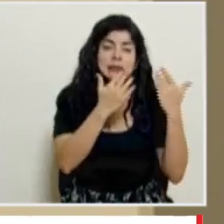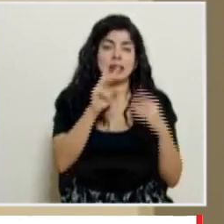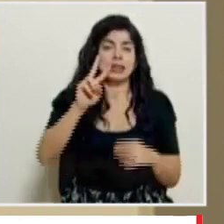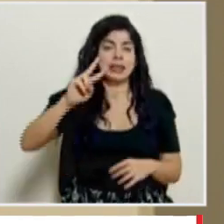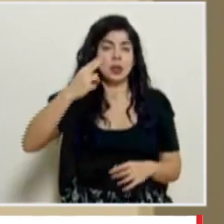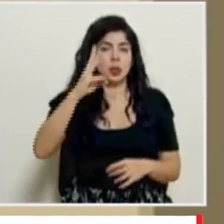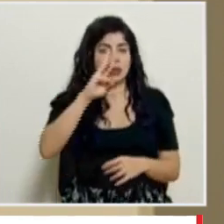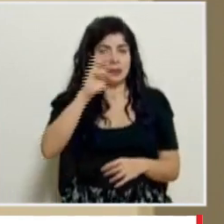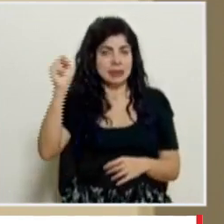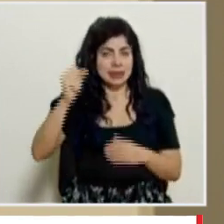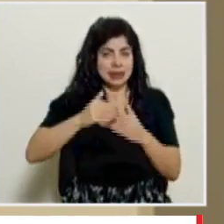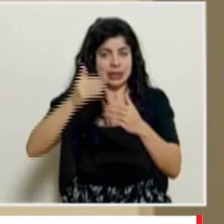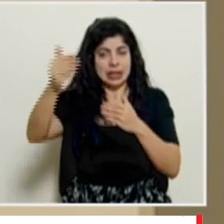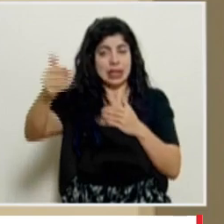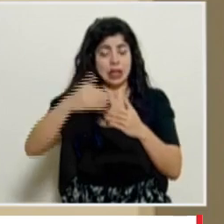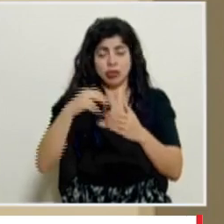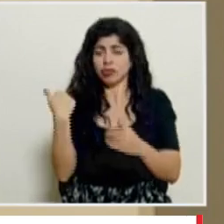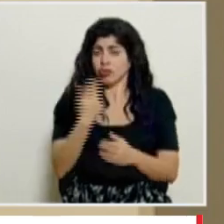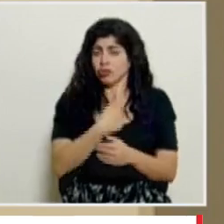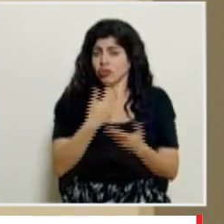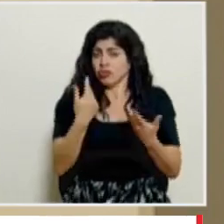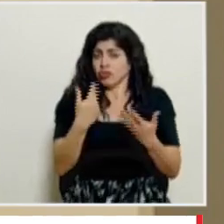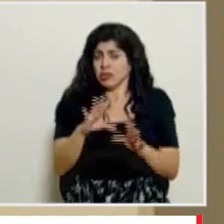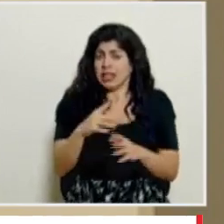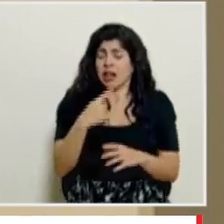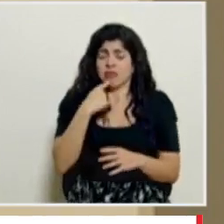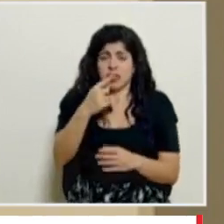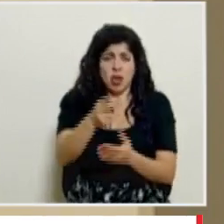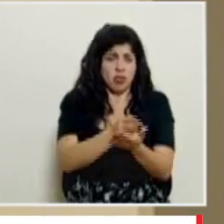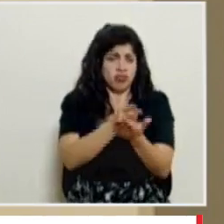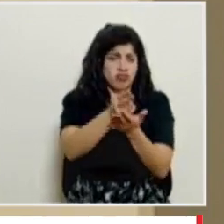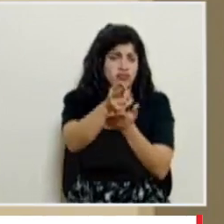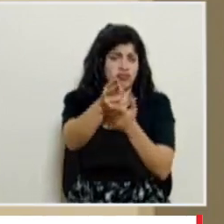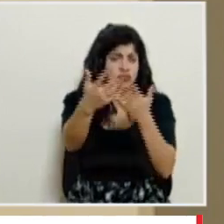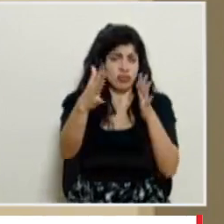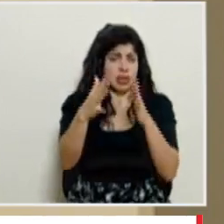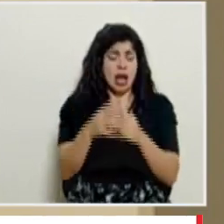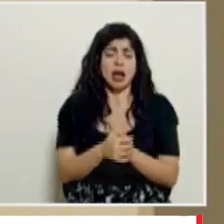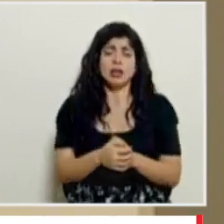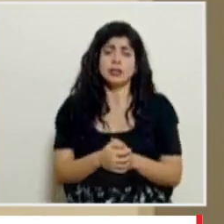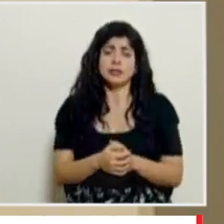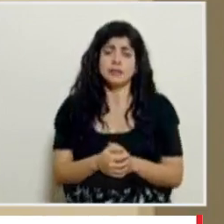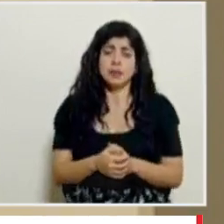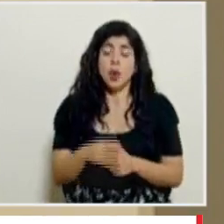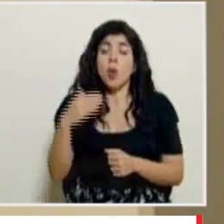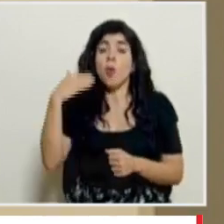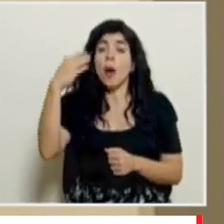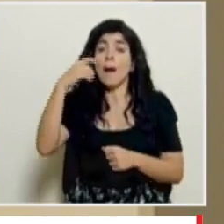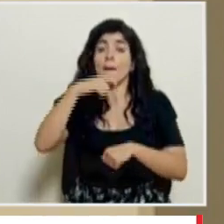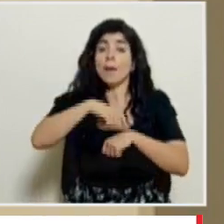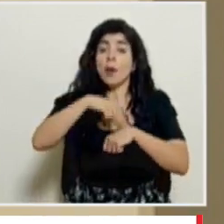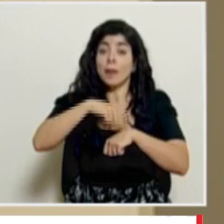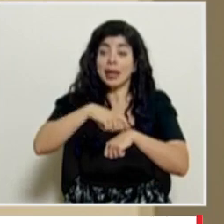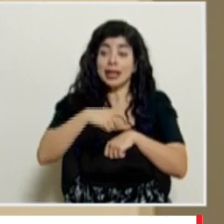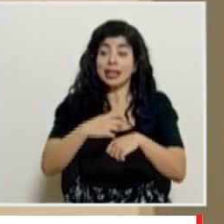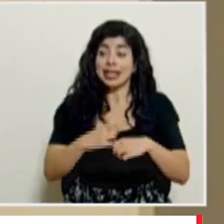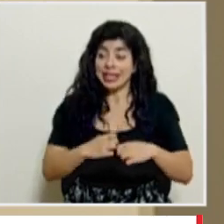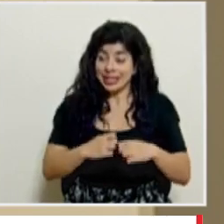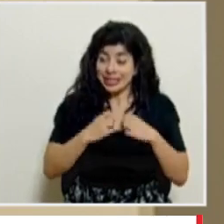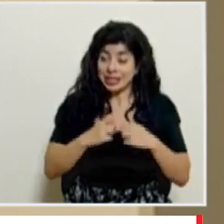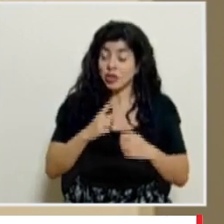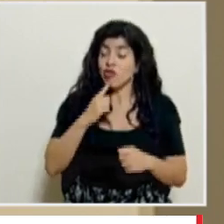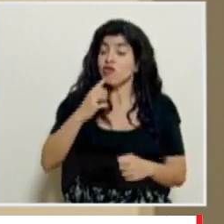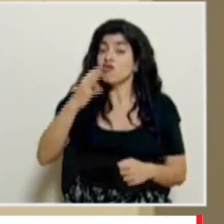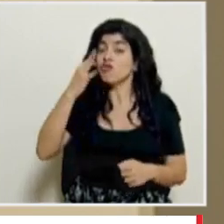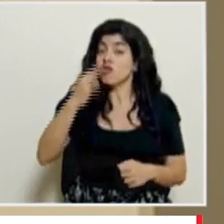semestre pues nosotros hemos sido completamente en esto abiertos y francos de que en el momento en que ya exista una oferta